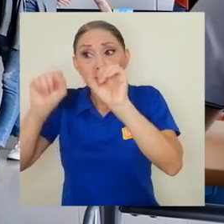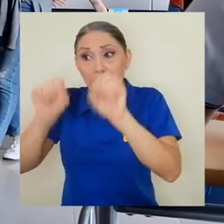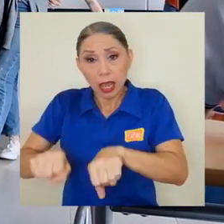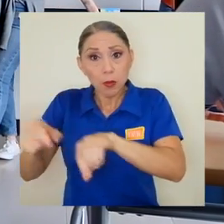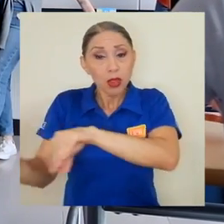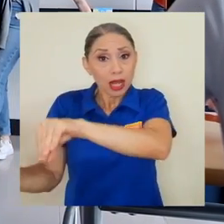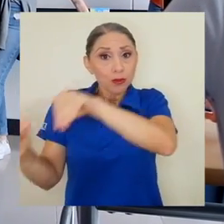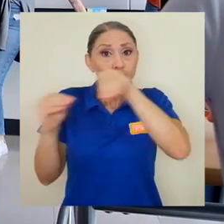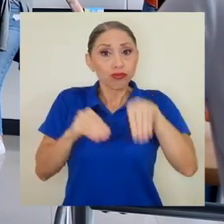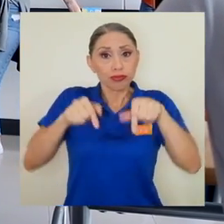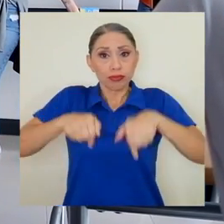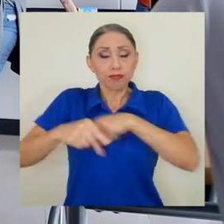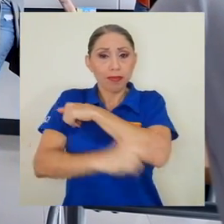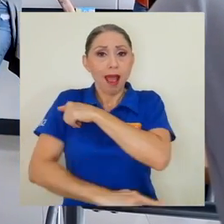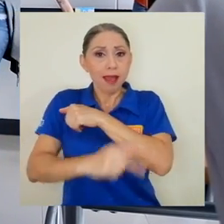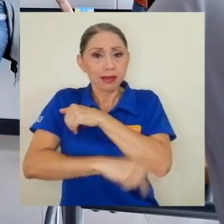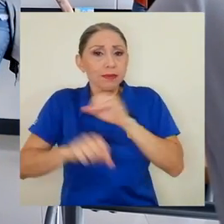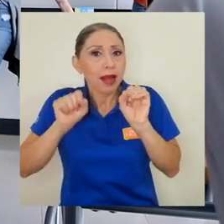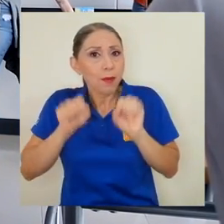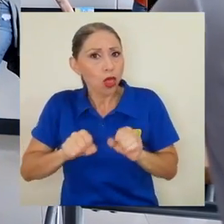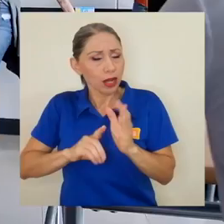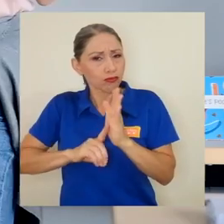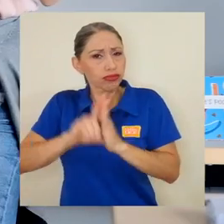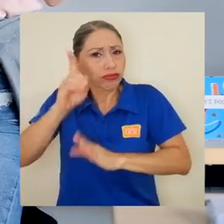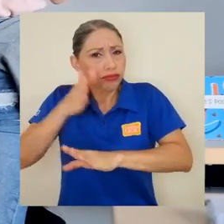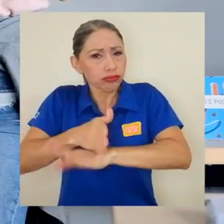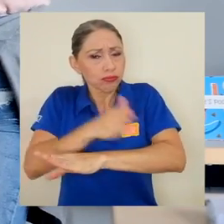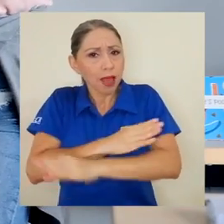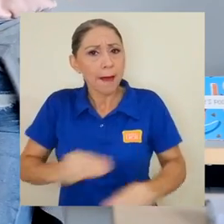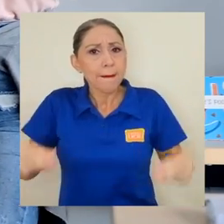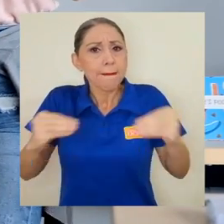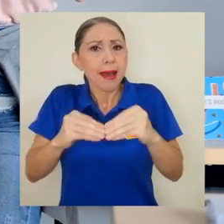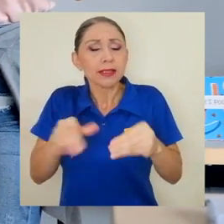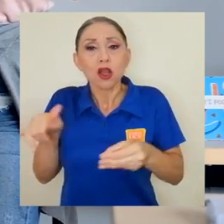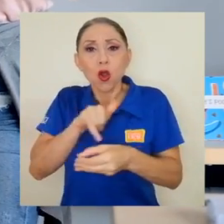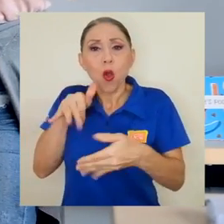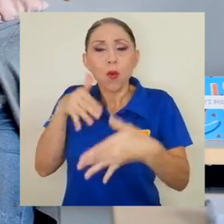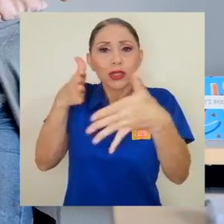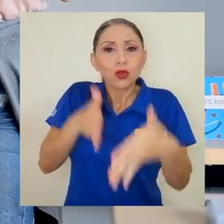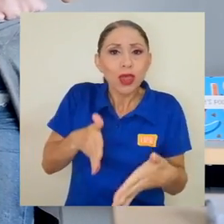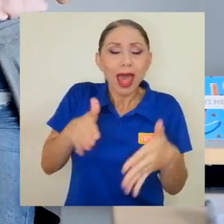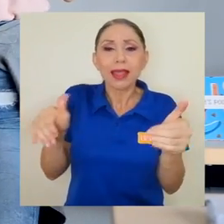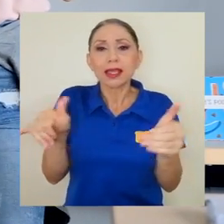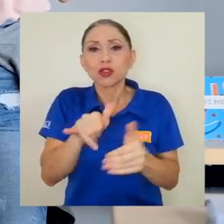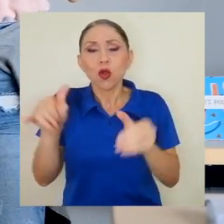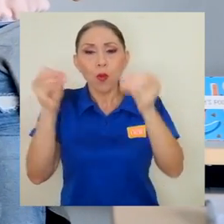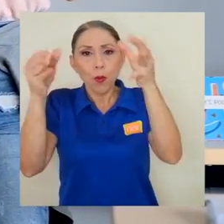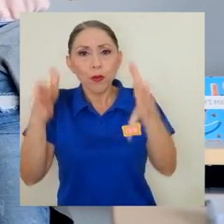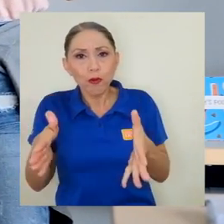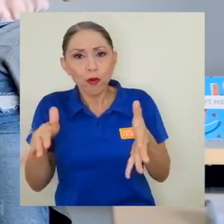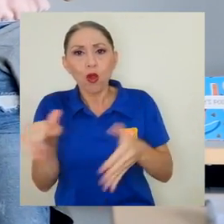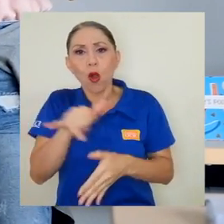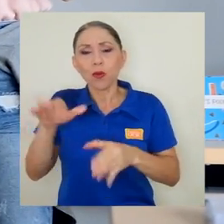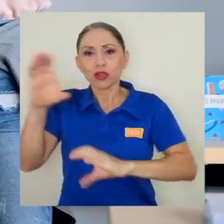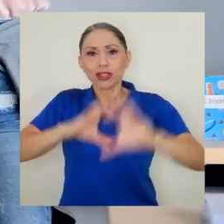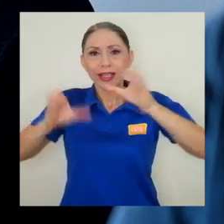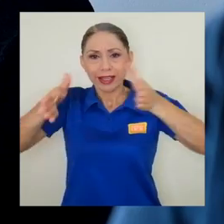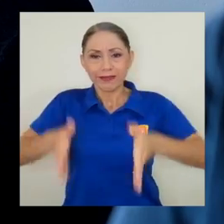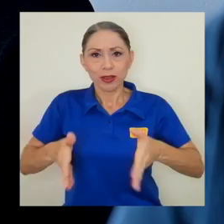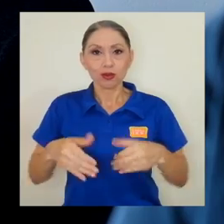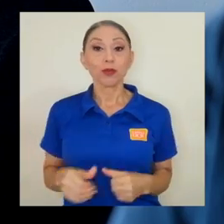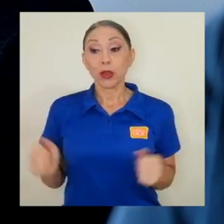pudiéramos traer al país para poder desarrollarnos más como estudiantes, más como académicos y más como científicos.